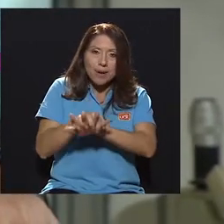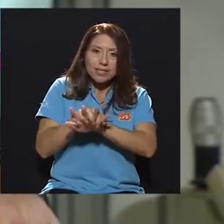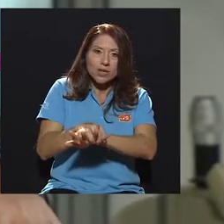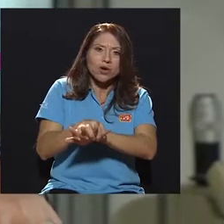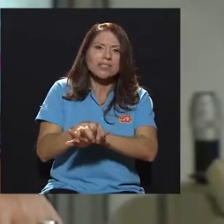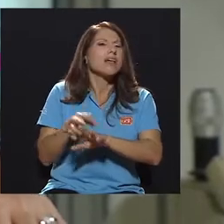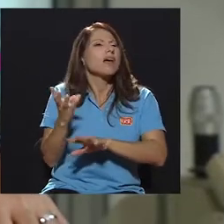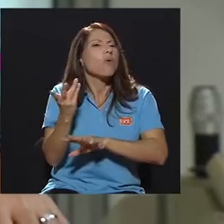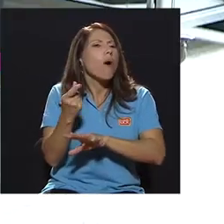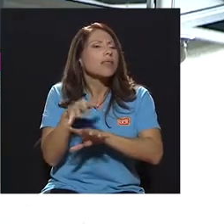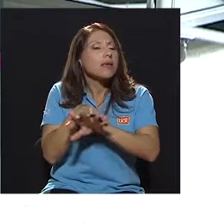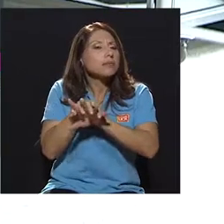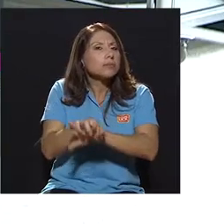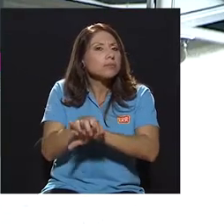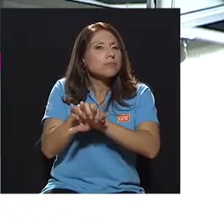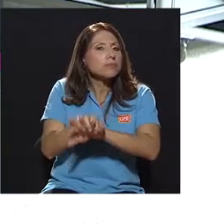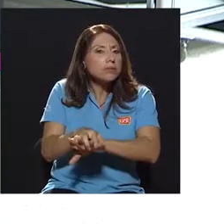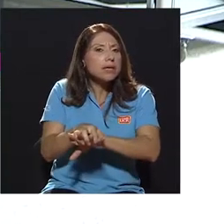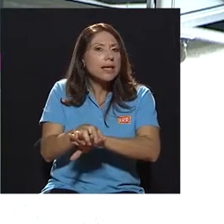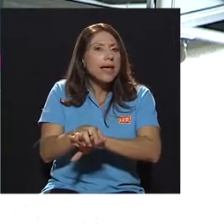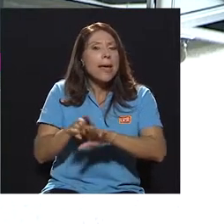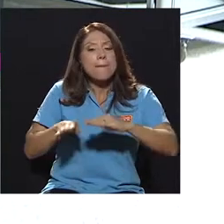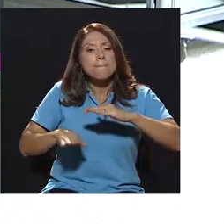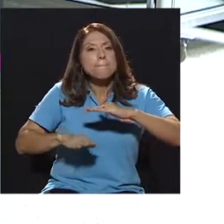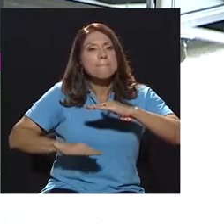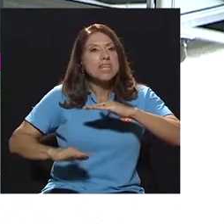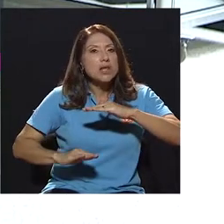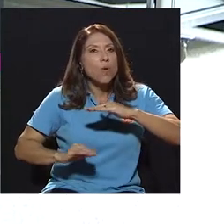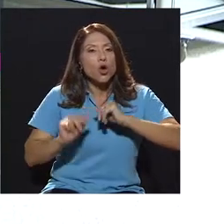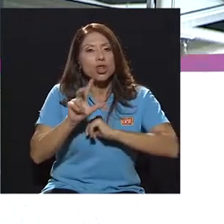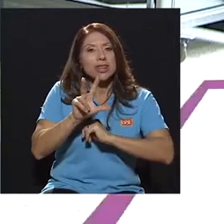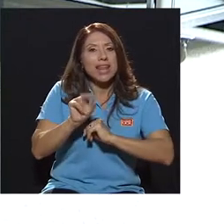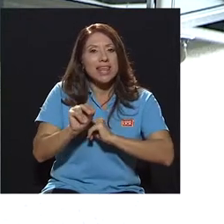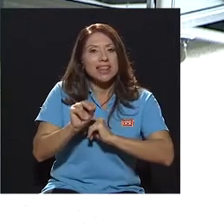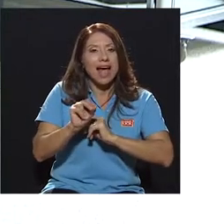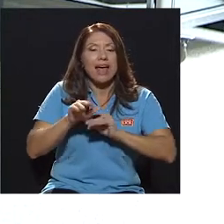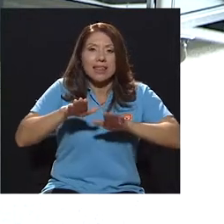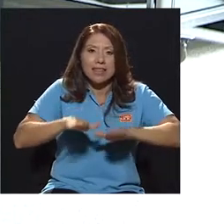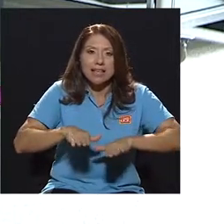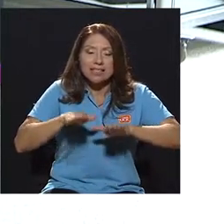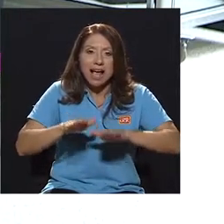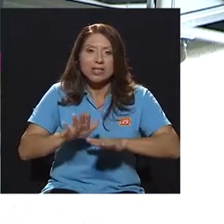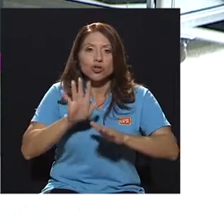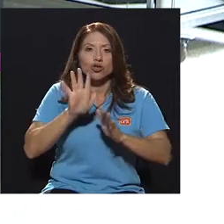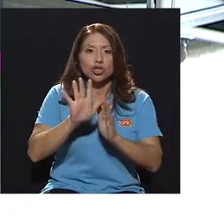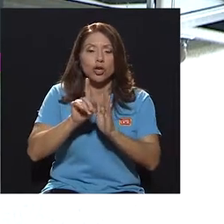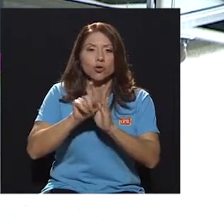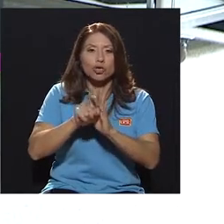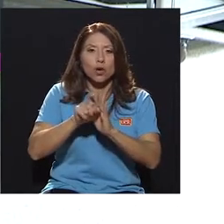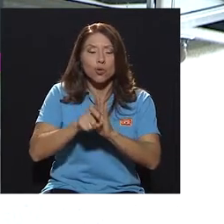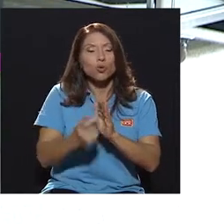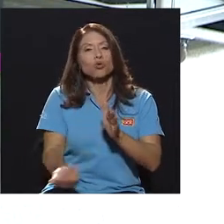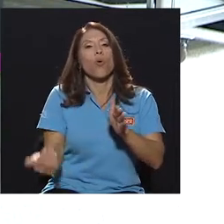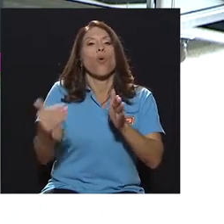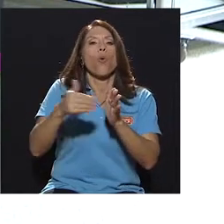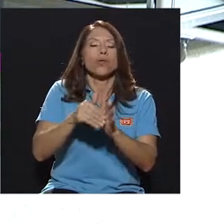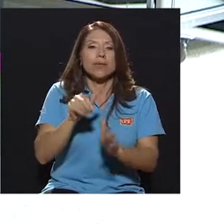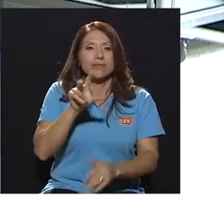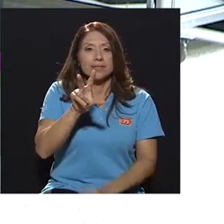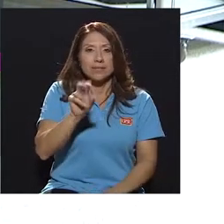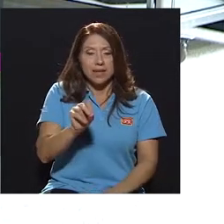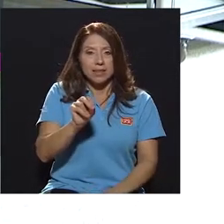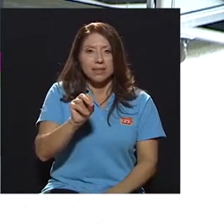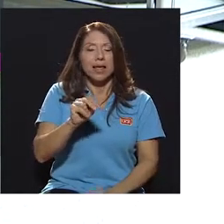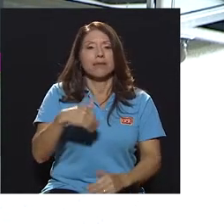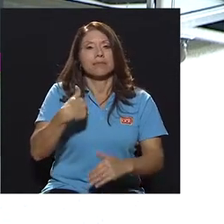¿cuántas compresiones? como mínimo tienen que ser treinta compresiones descanso cinco segundos voy con otras treinta importantísimo